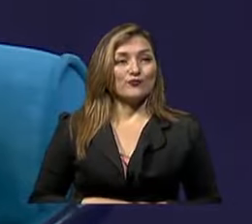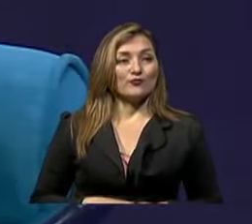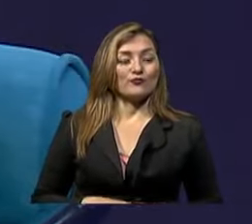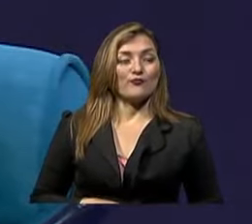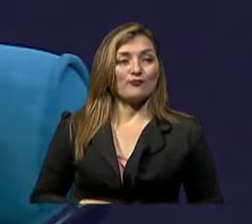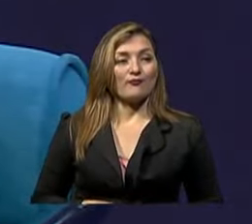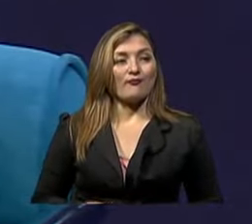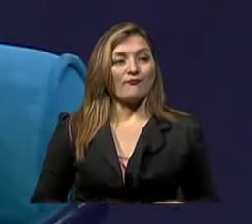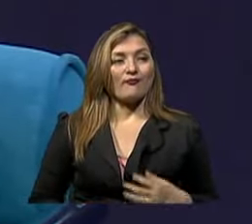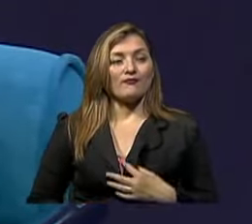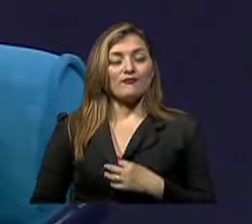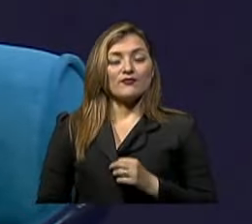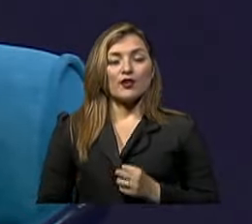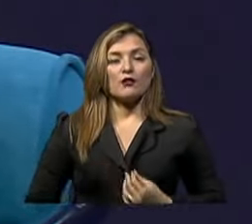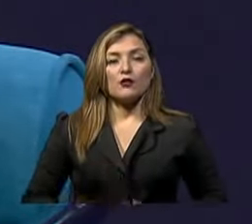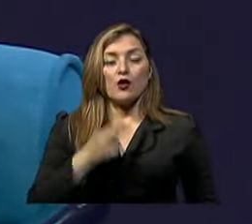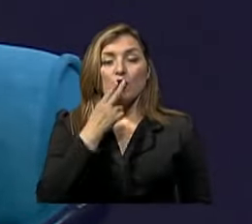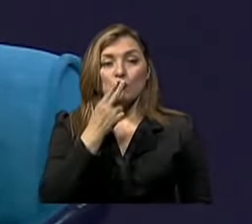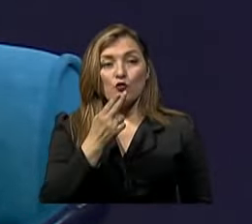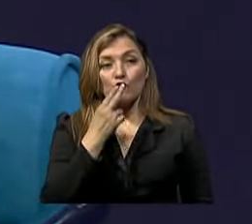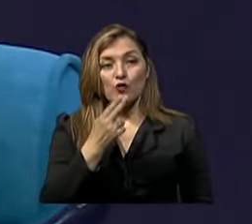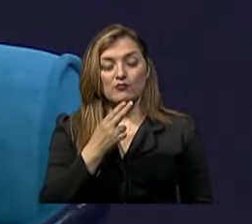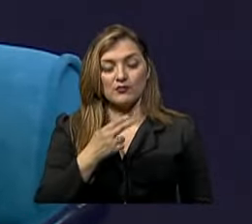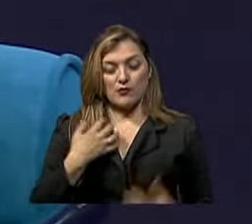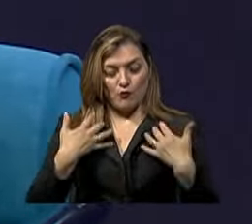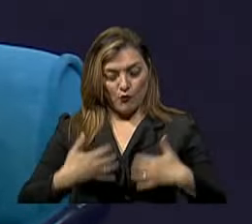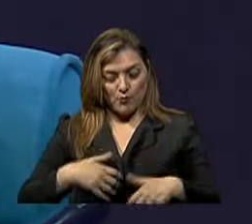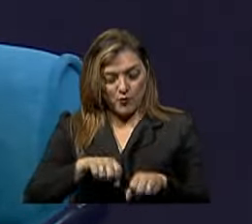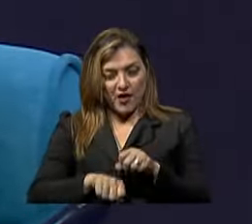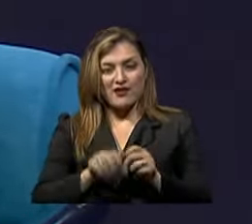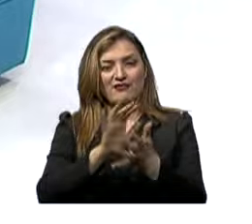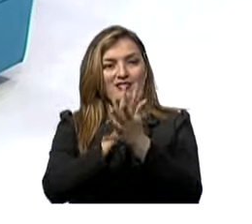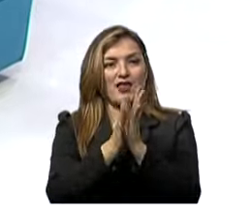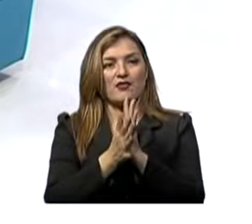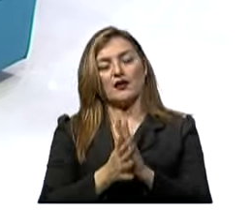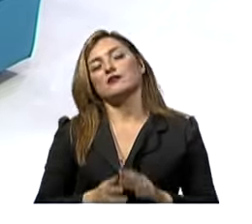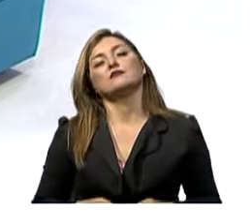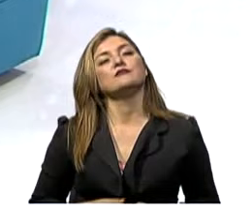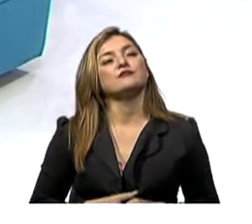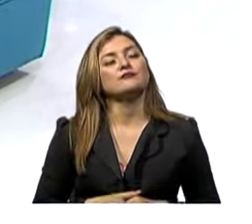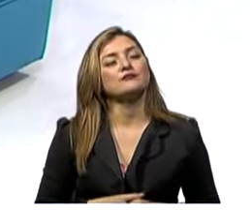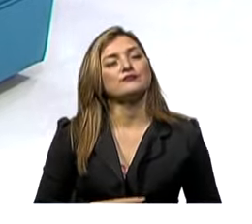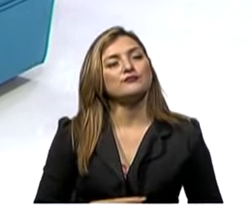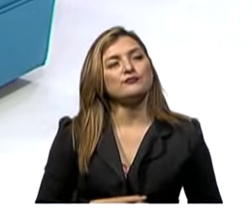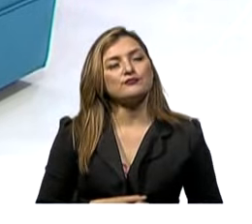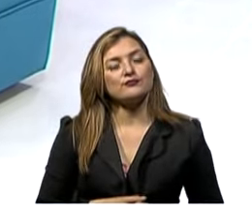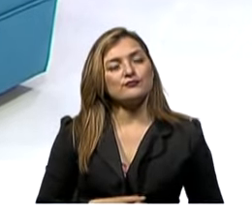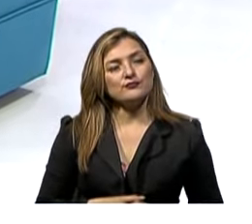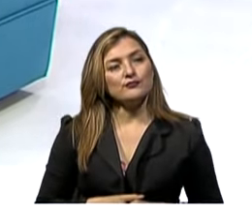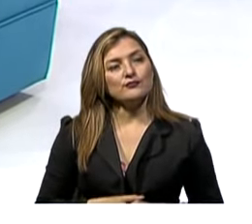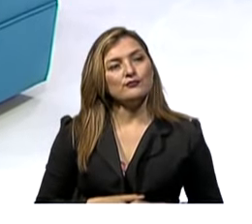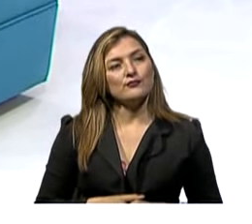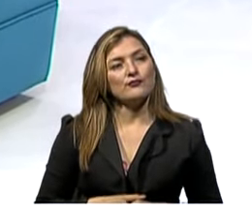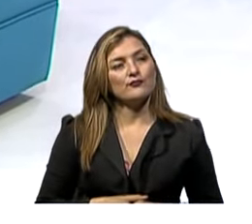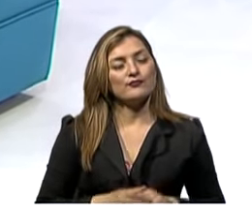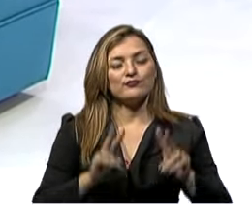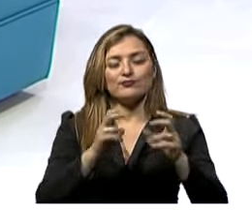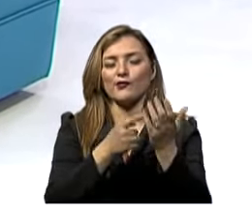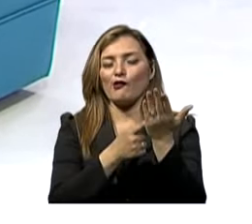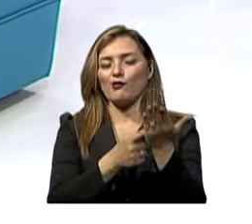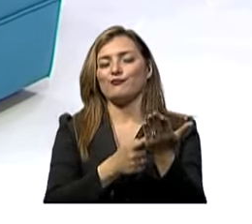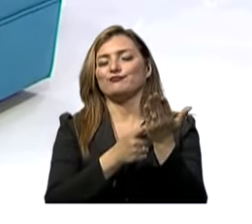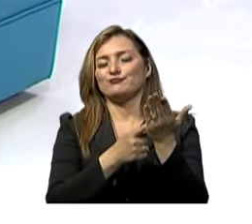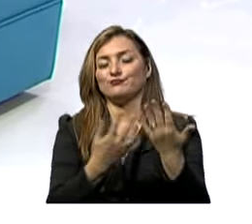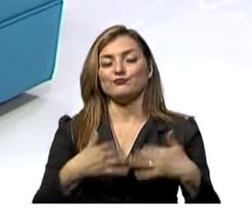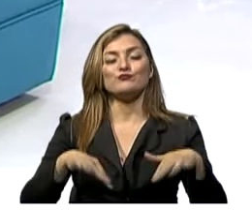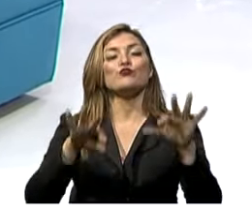De humear Pero ya no perjudica Su organismo Entonces Hay que insistir En que este tema Debe abordarse Como una